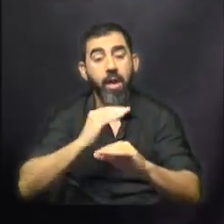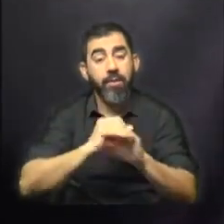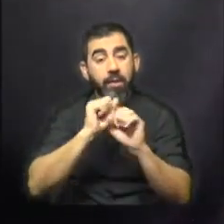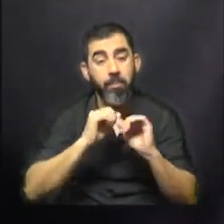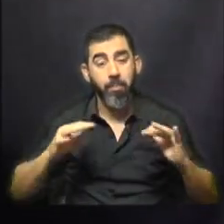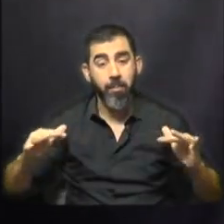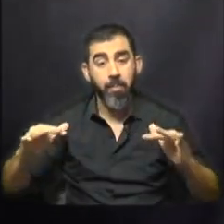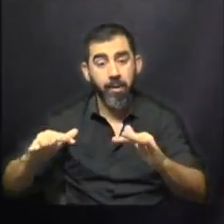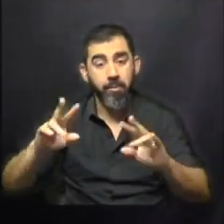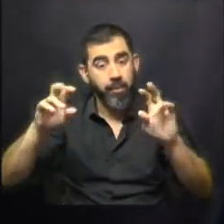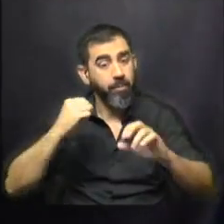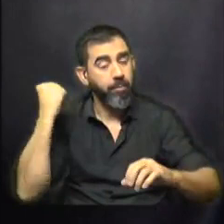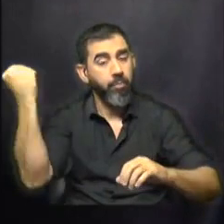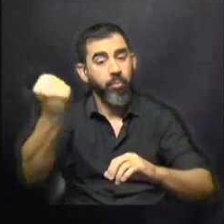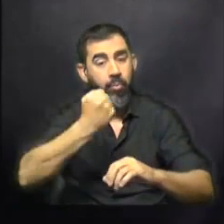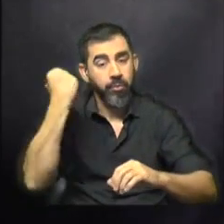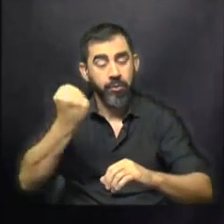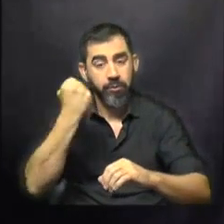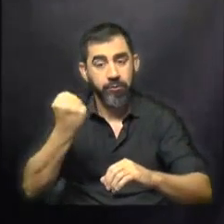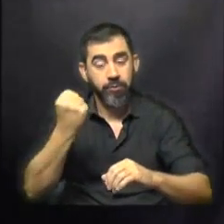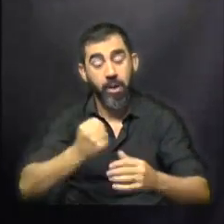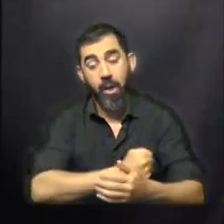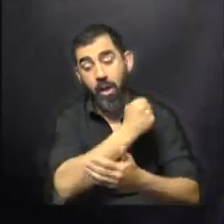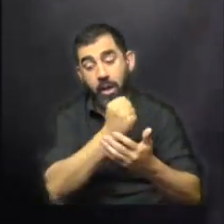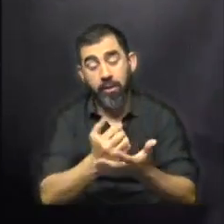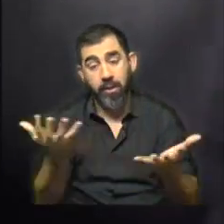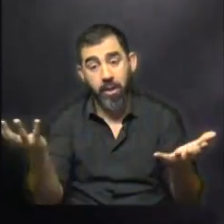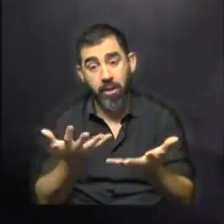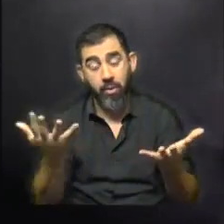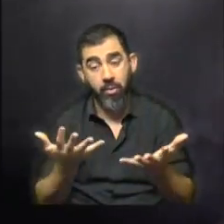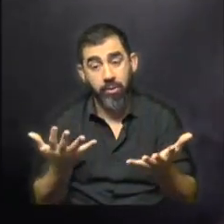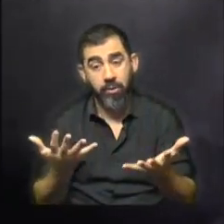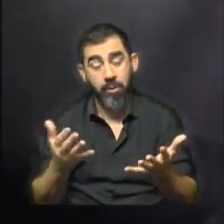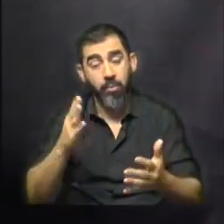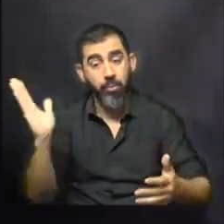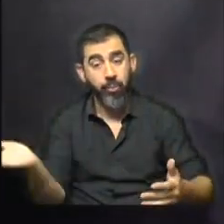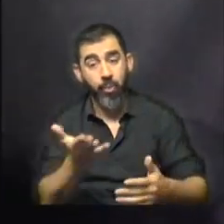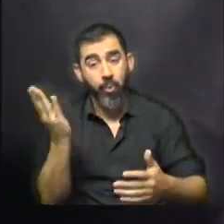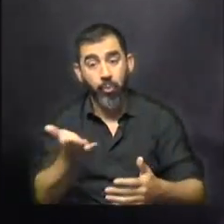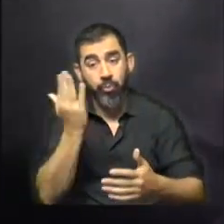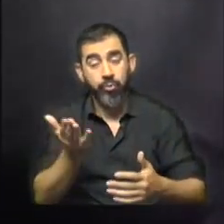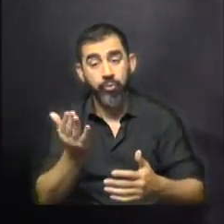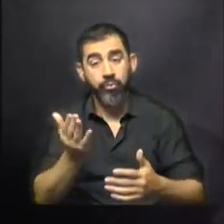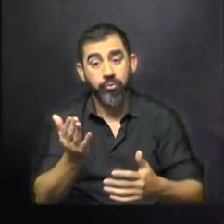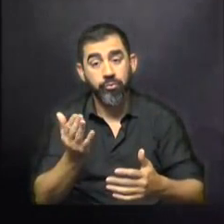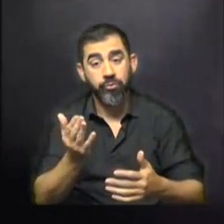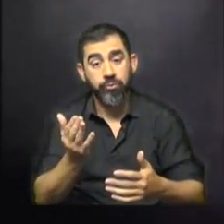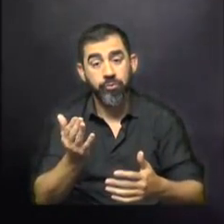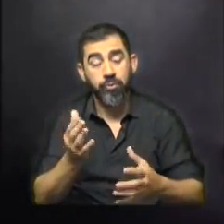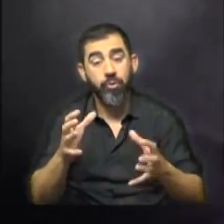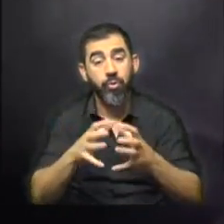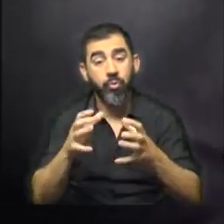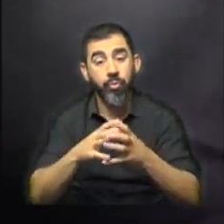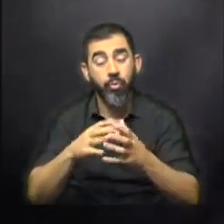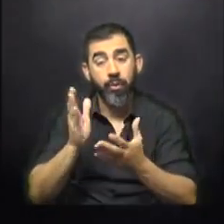el componente más importante de la demanda. Hasta este momento la demanda, la producción, estuvo más que nada impulsada por el sector